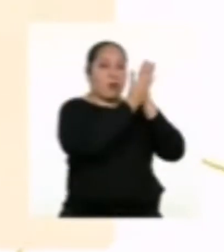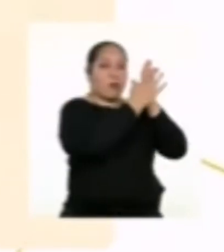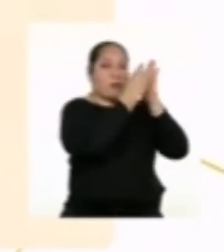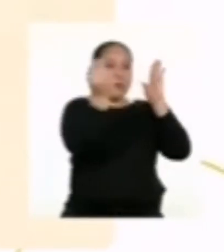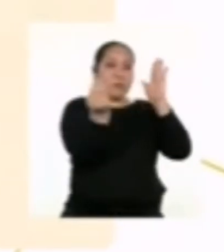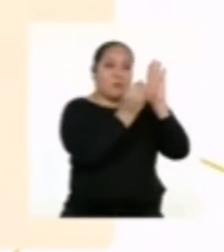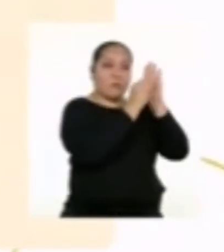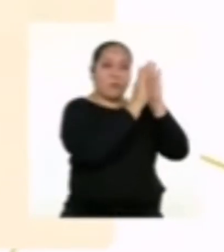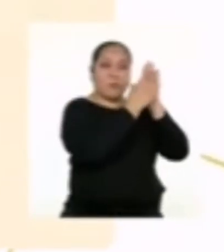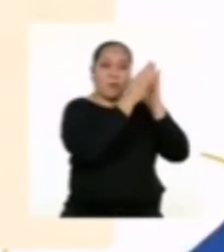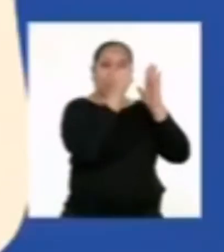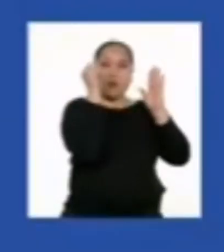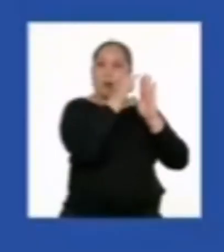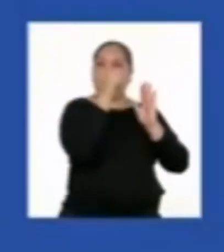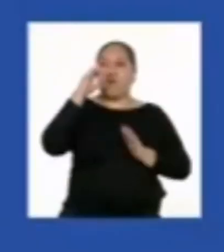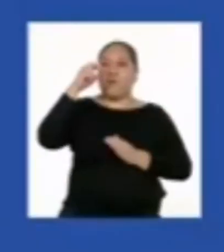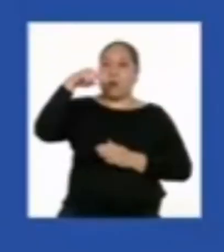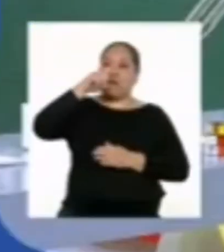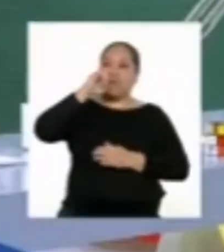fanzine.